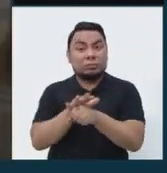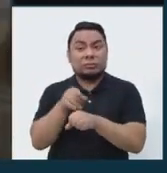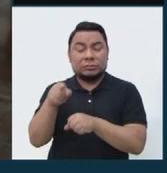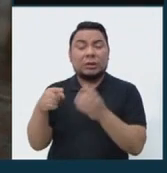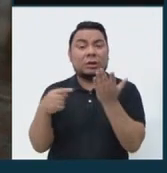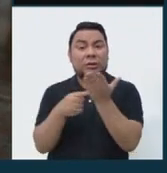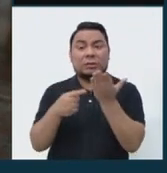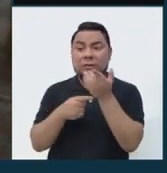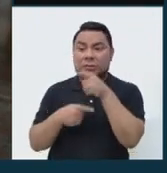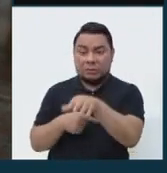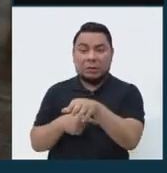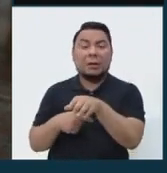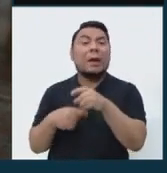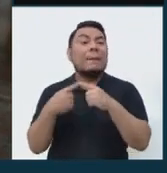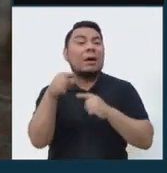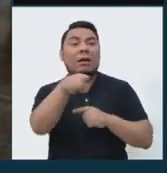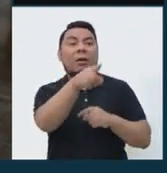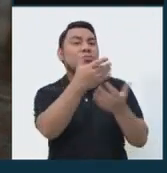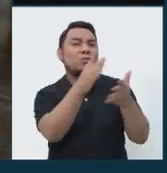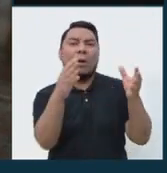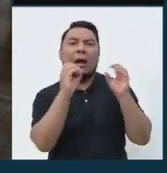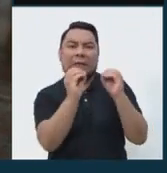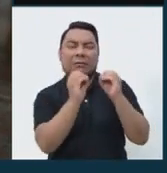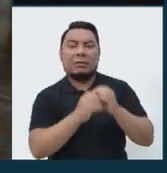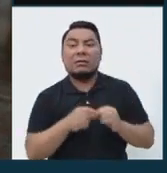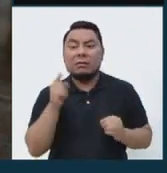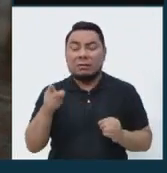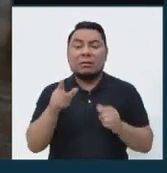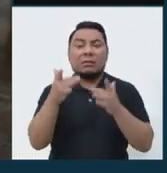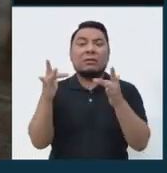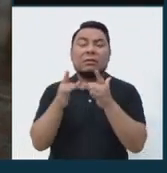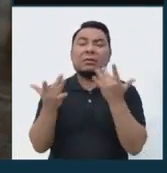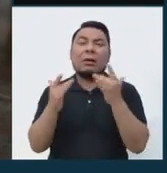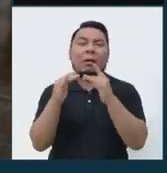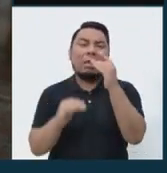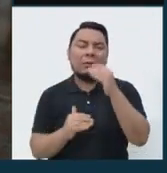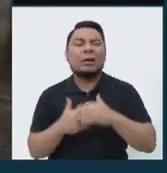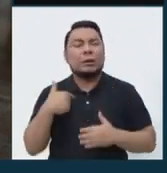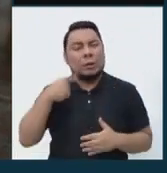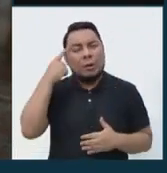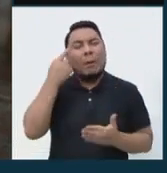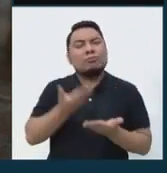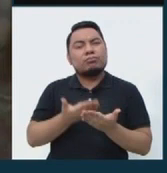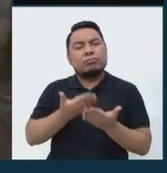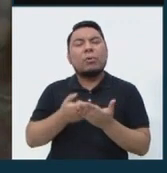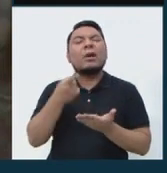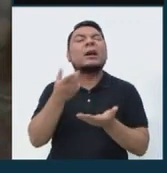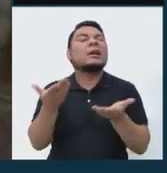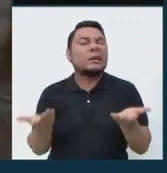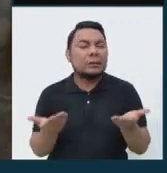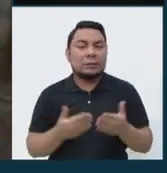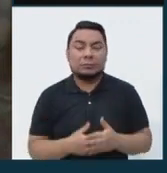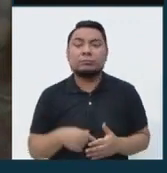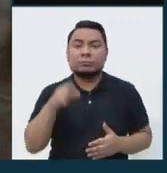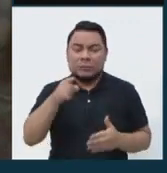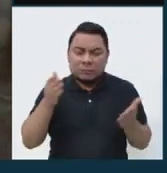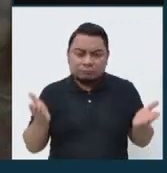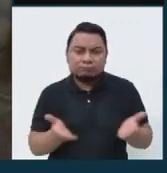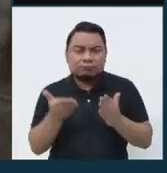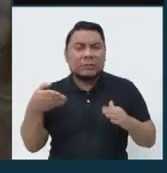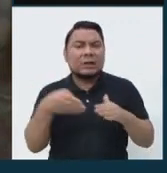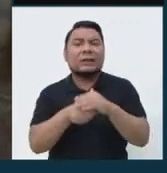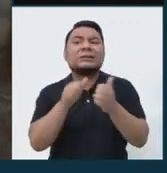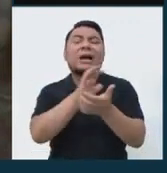tecnologías, sectores que no tienen acceso de ningún tipo y zonas donde no hay acceso informal. La propuesta sería puntual. Fomentar el acceso